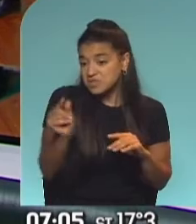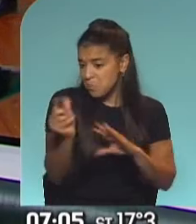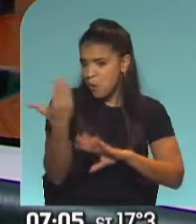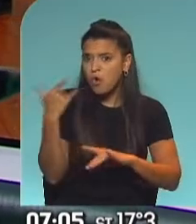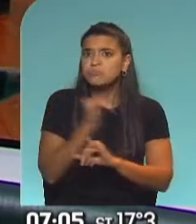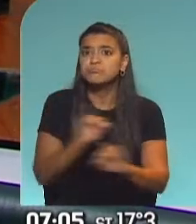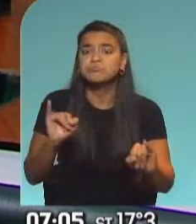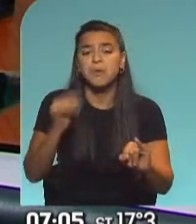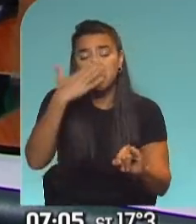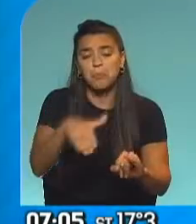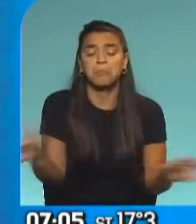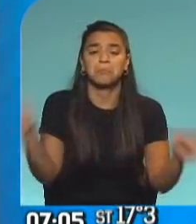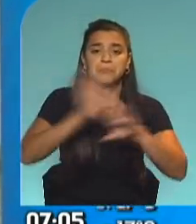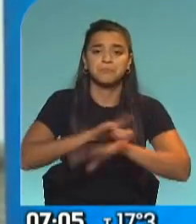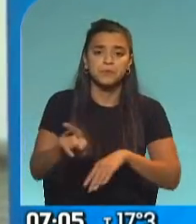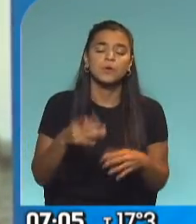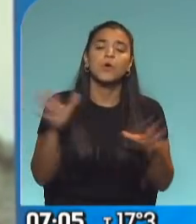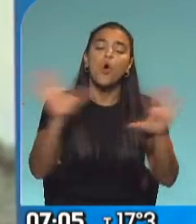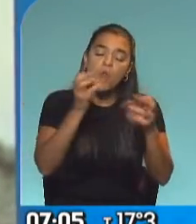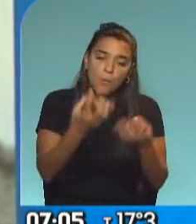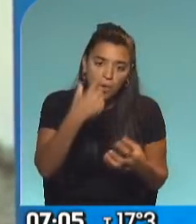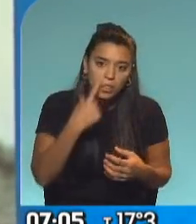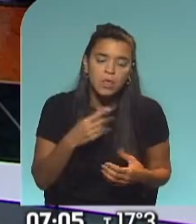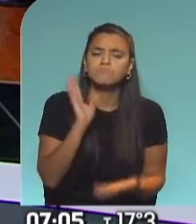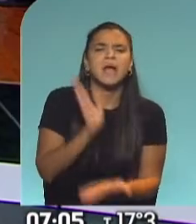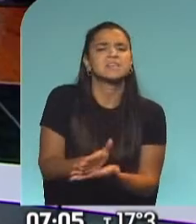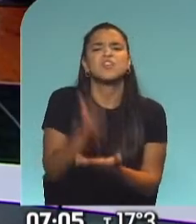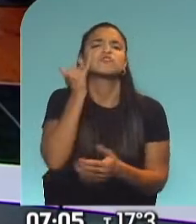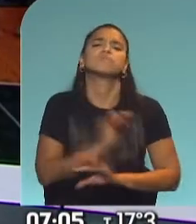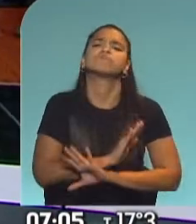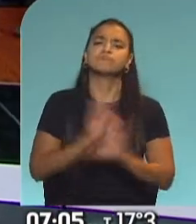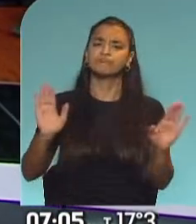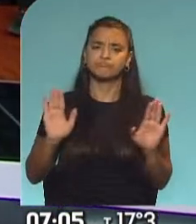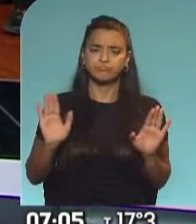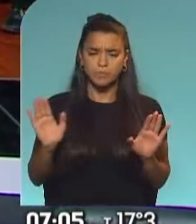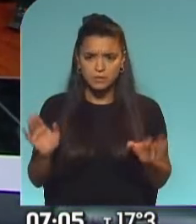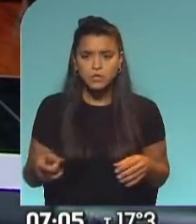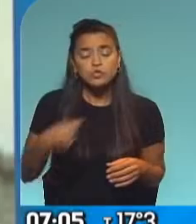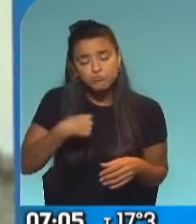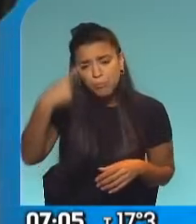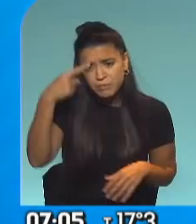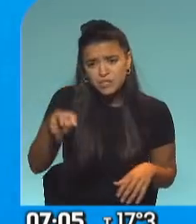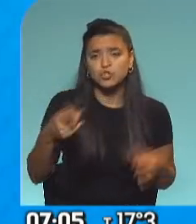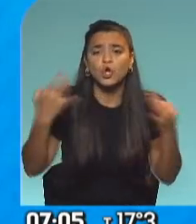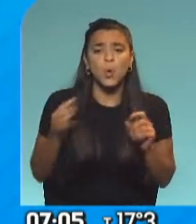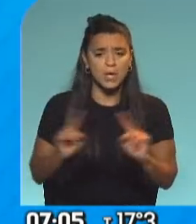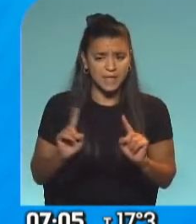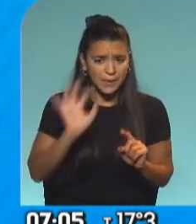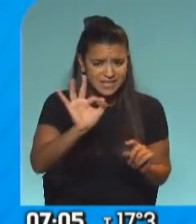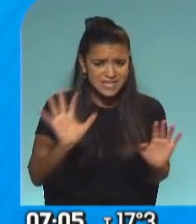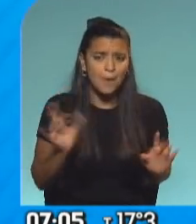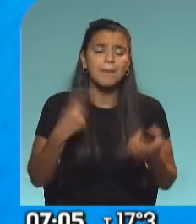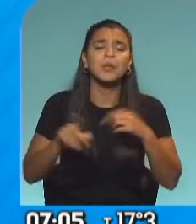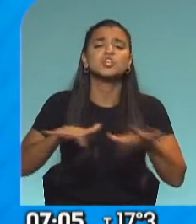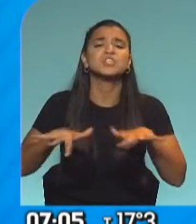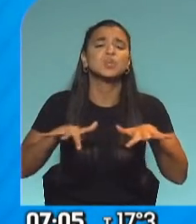Juan Carlos, buen día. Habrá sido suficiente el castigo. Muy buenos días. ¿O consideran que lo que hicieron no mal? No, yo creo que saben que no está bien, pero hay una situación